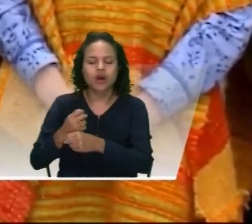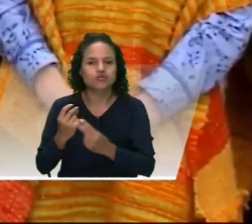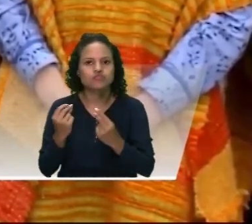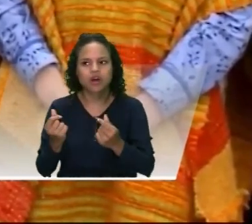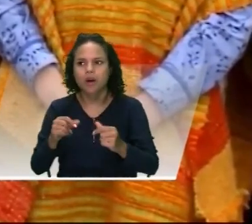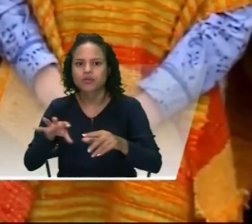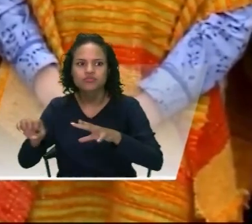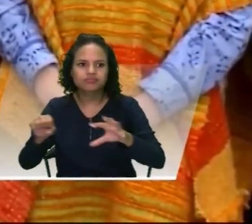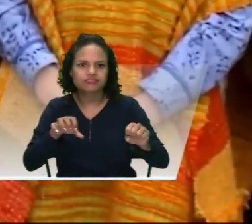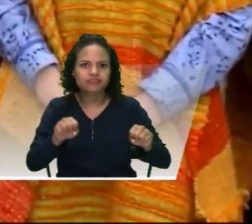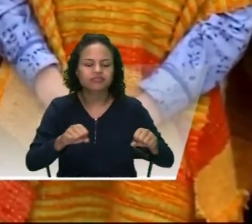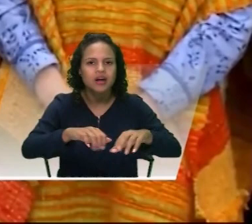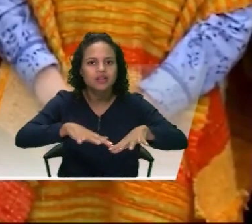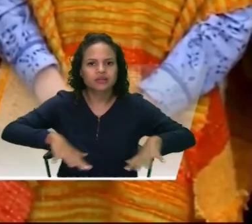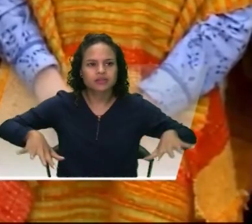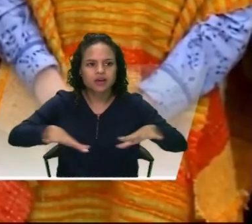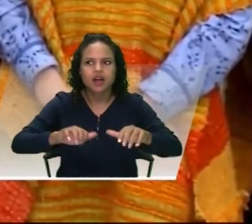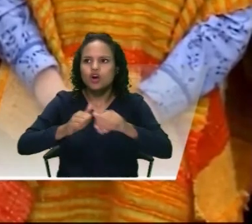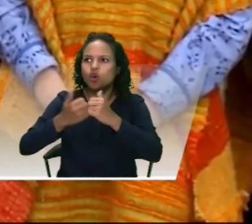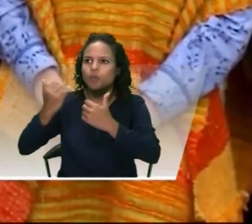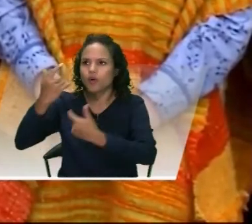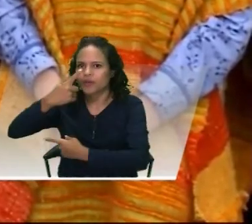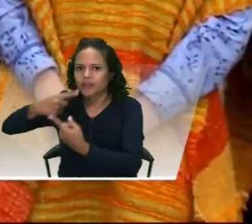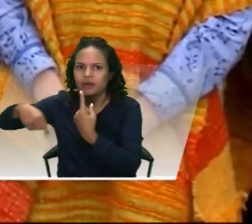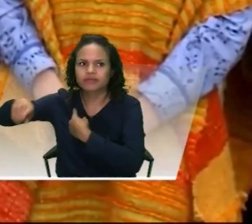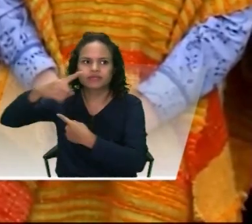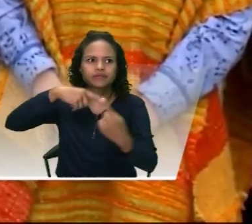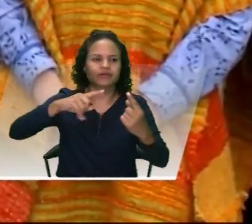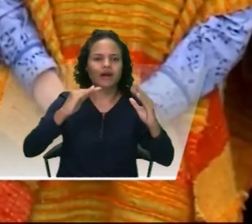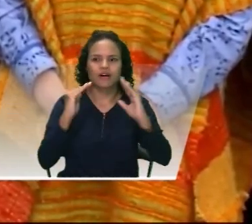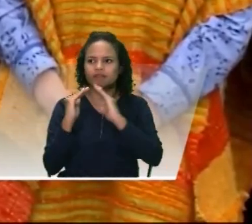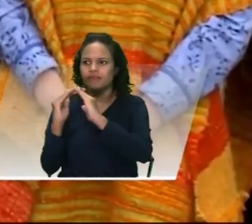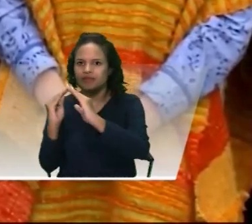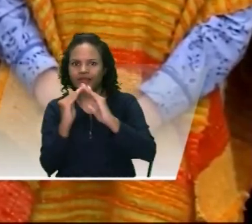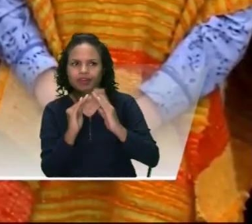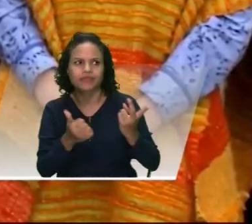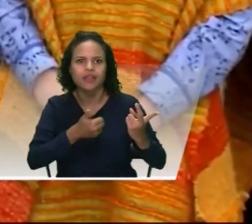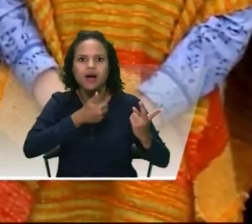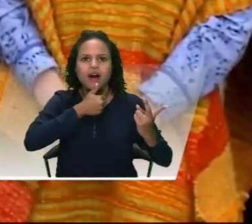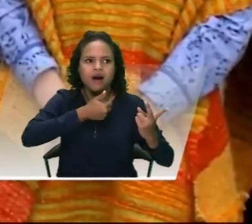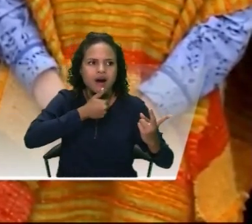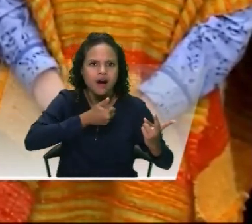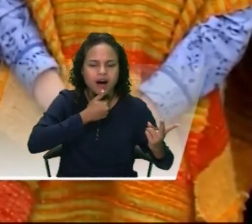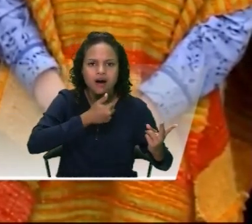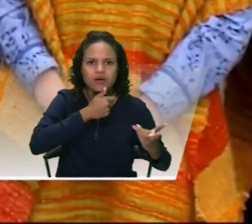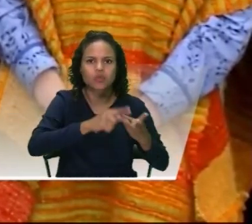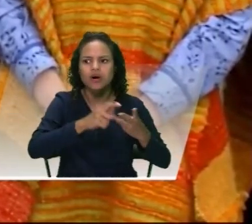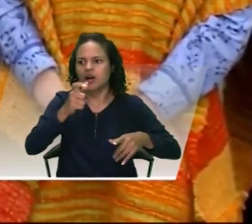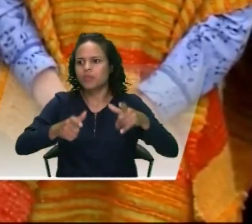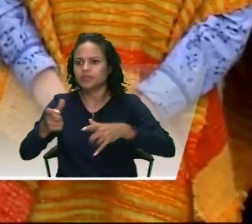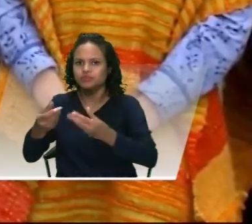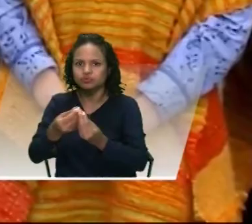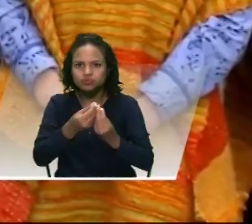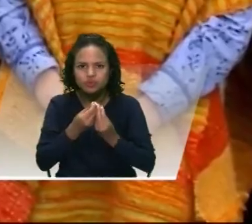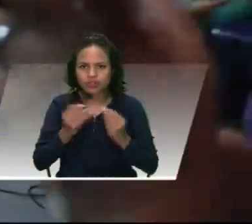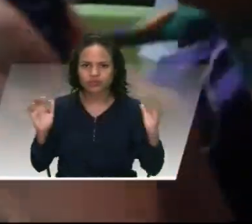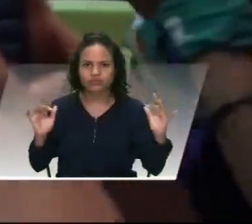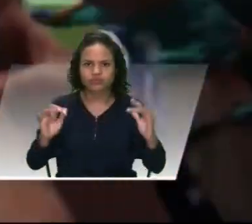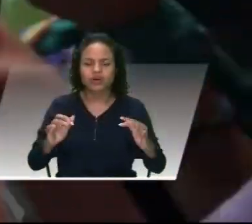en el crecimiento del turismo, la vivienda, el agua potable, la conectividad y la transición energética.